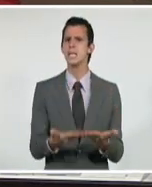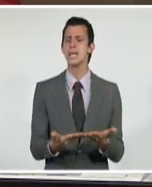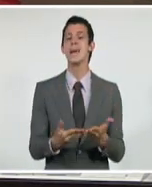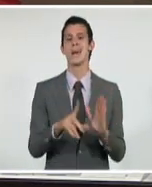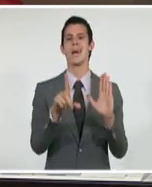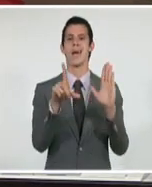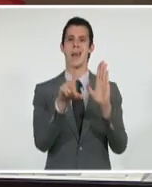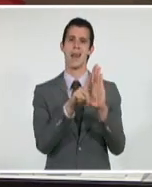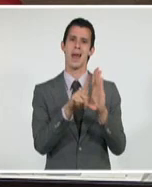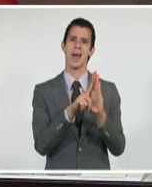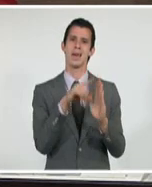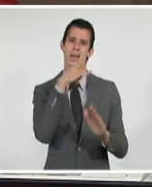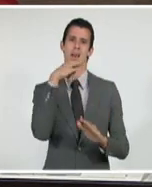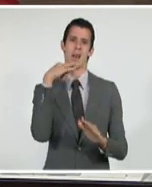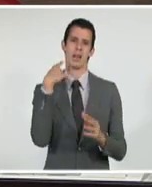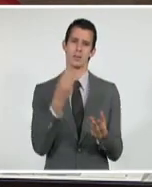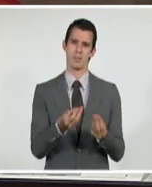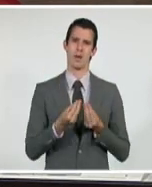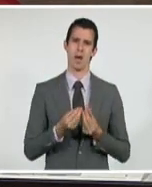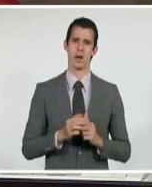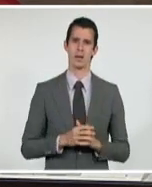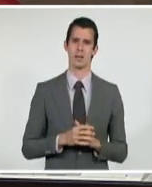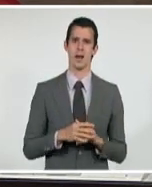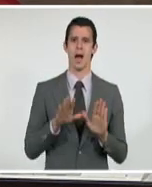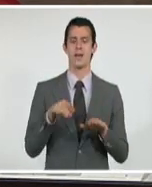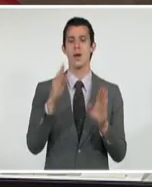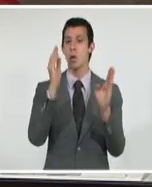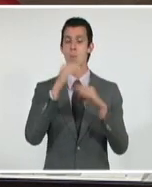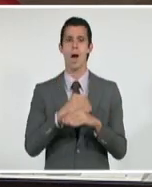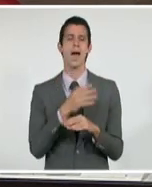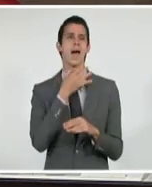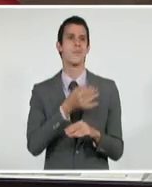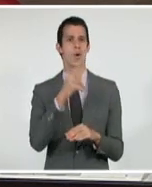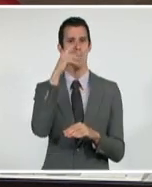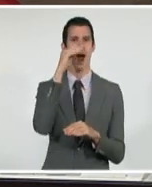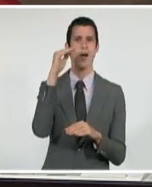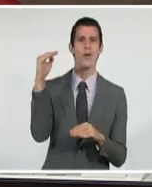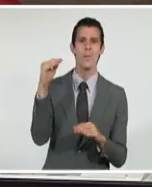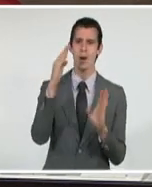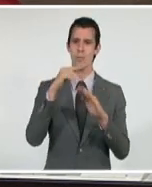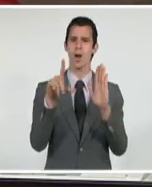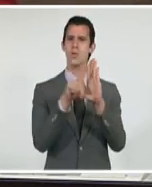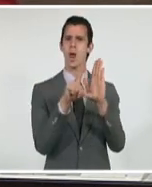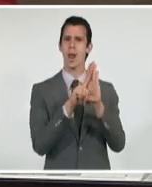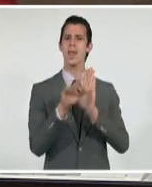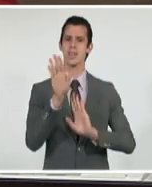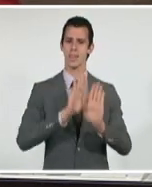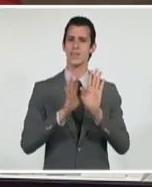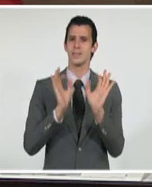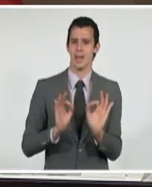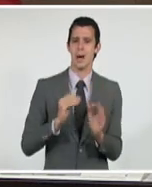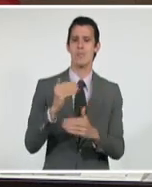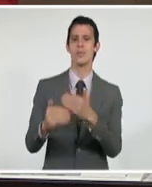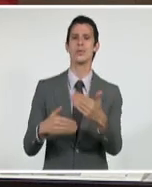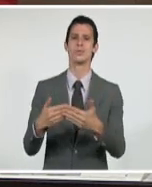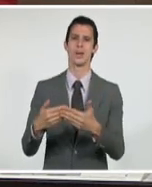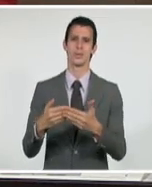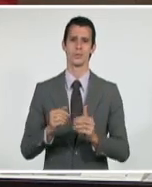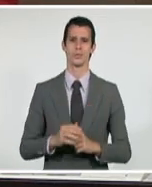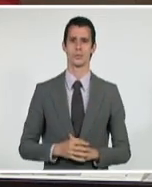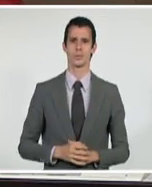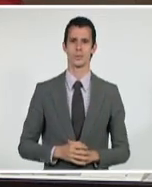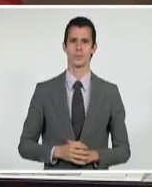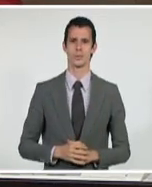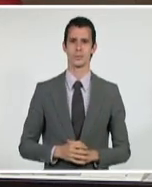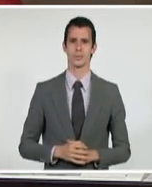la lentitud o la falta de normas jurídicas. Y creo que amerita una mirada de cada uno de nosotros